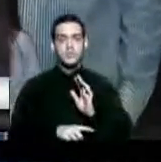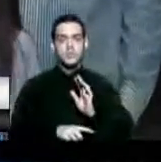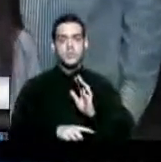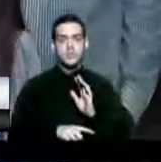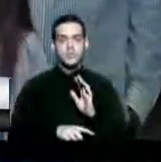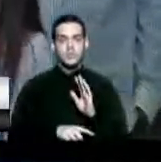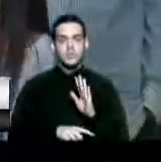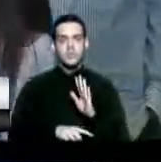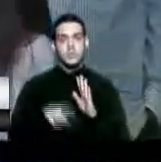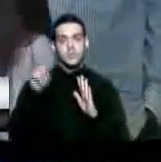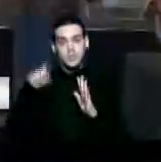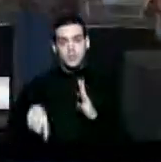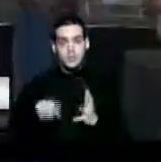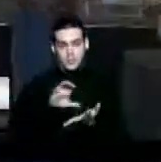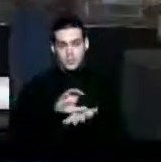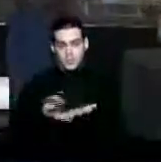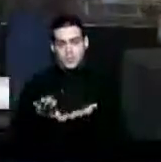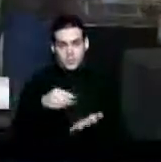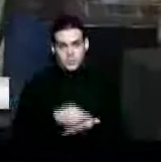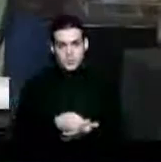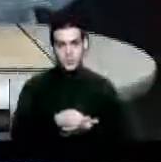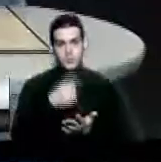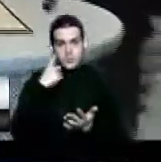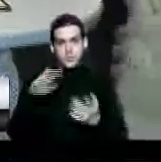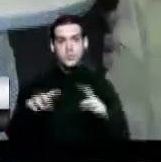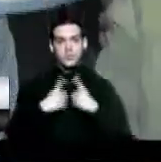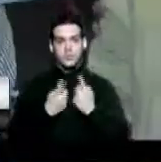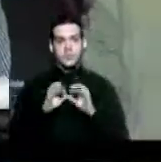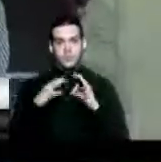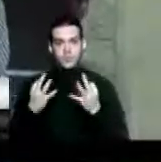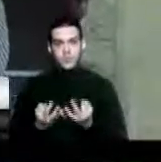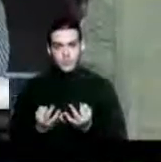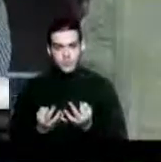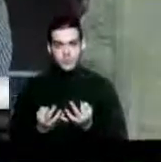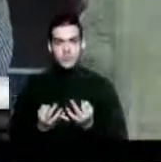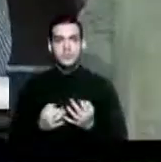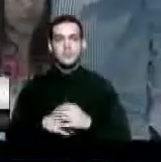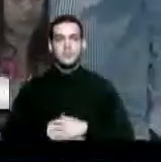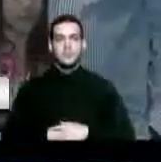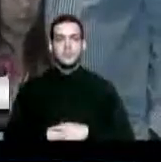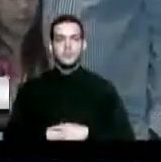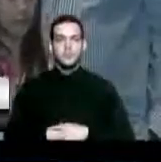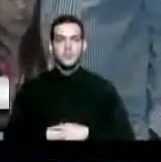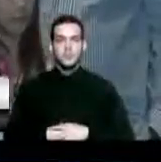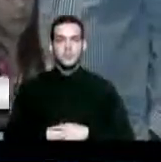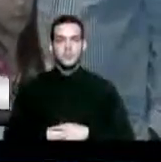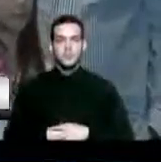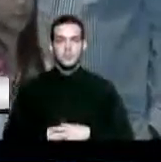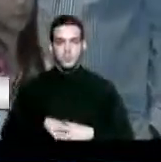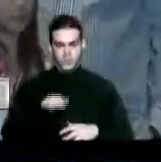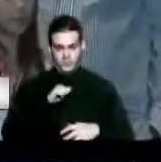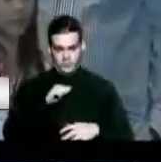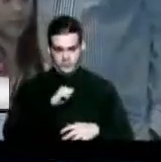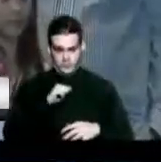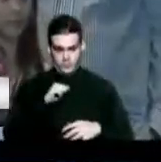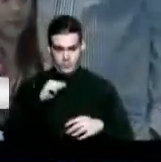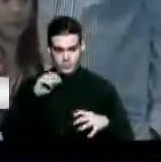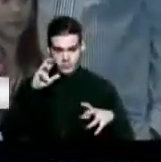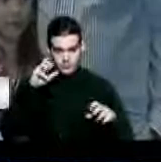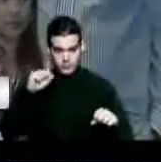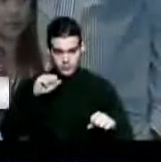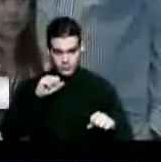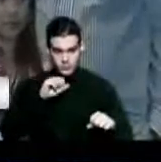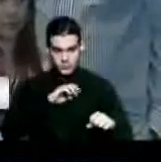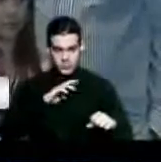recursos al Departamento de la Familia, un compromiso que la Cámara asume. Para mí, como presidente de la Cámara, no hay ninguna otra prioridad